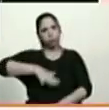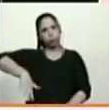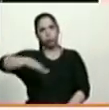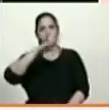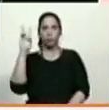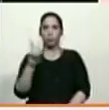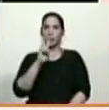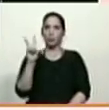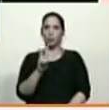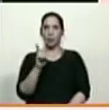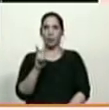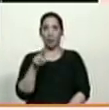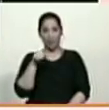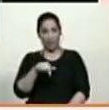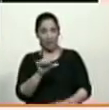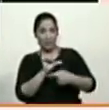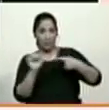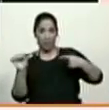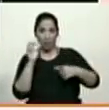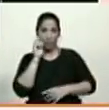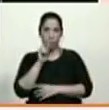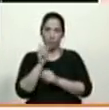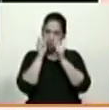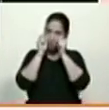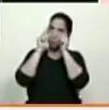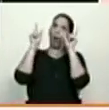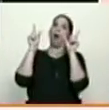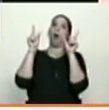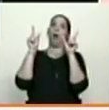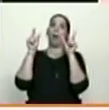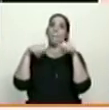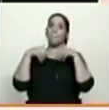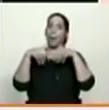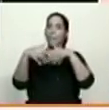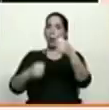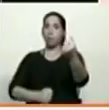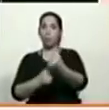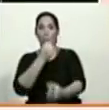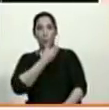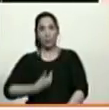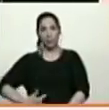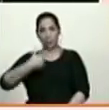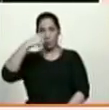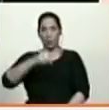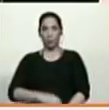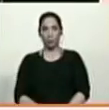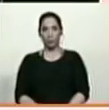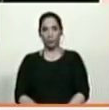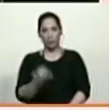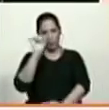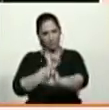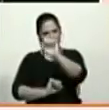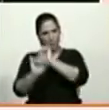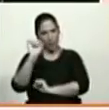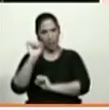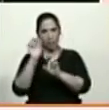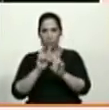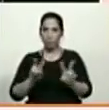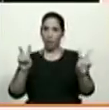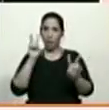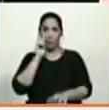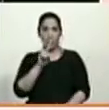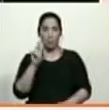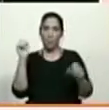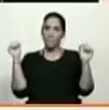nacional. Esta semana vimos una impresionante marcha en apoyo al presidente Nicolás Maduro, en defensa de la paz, lo vimos en